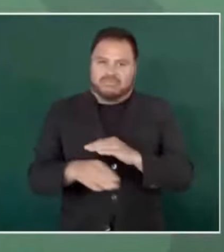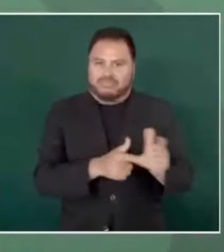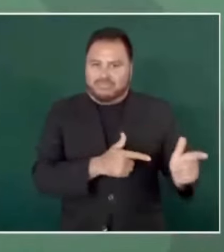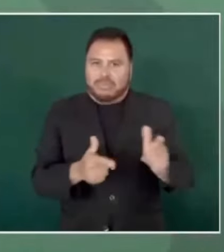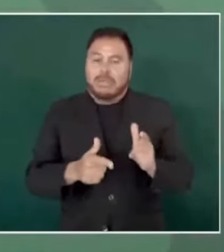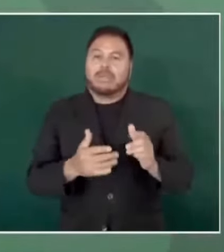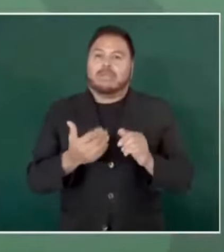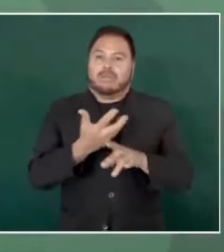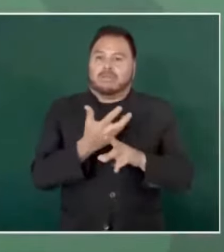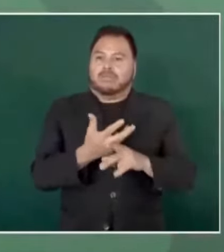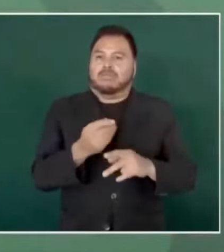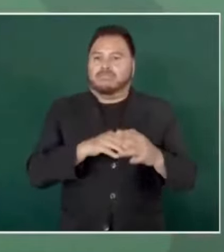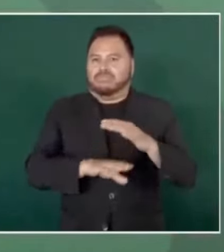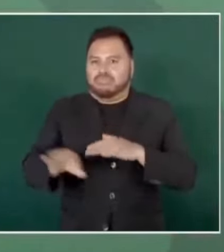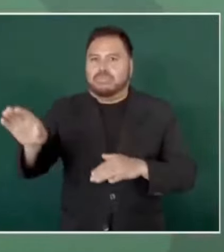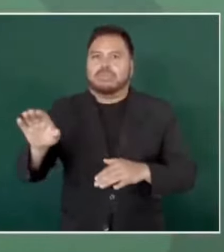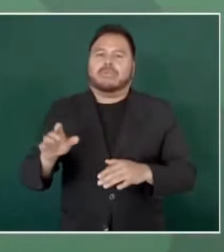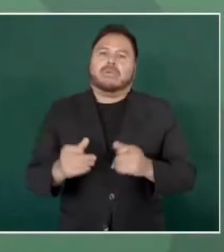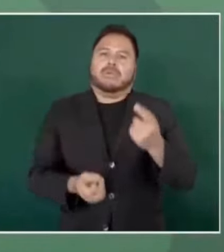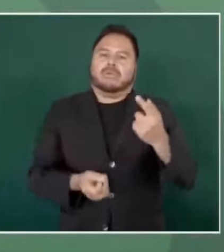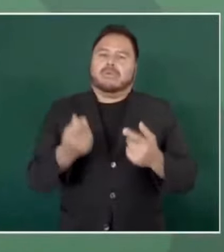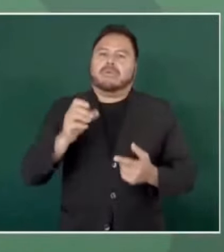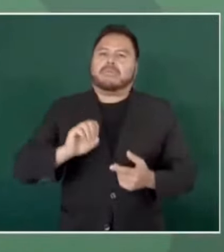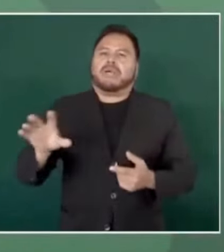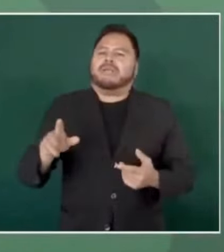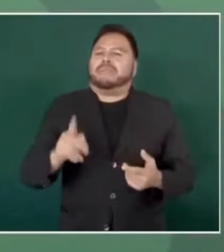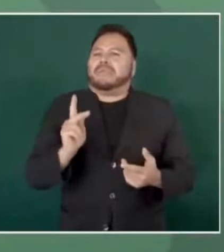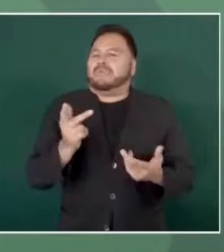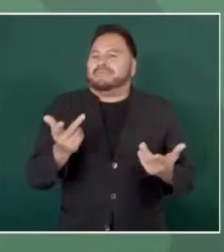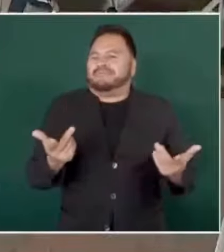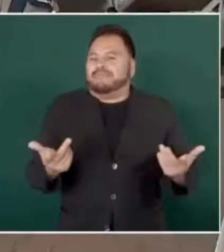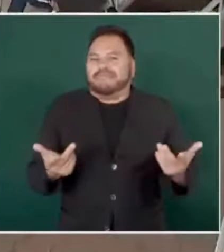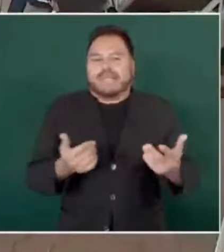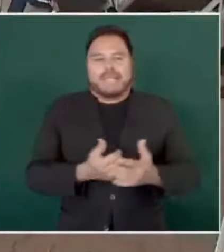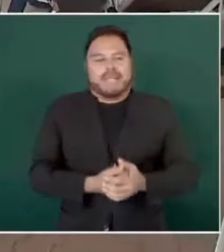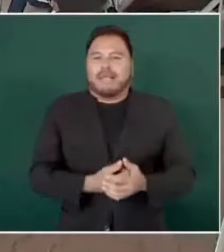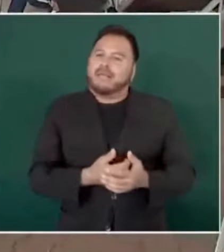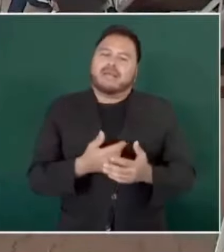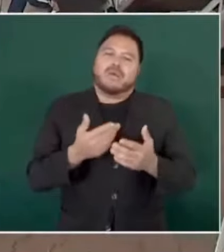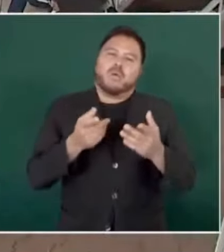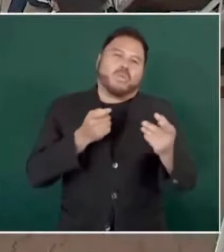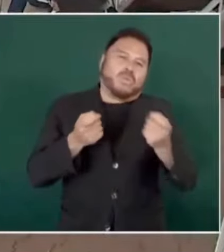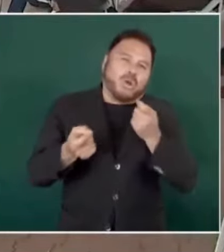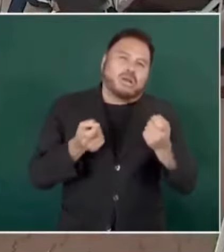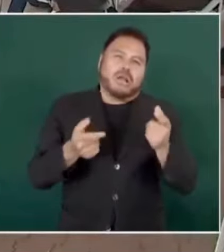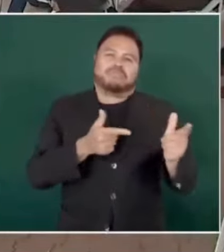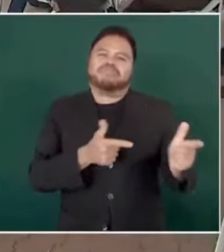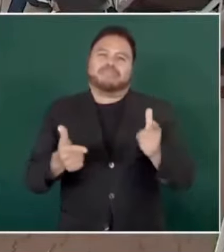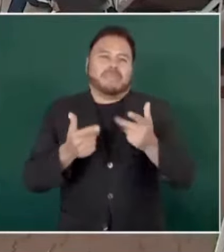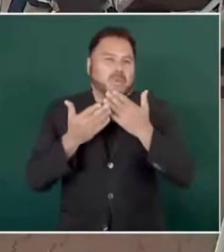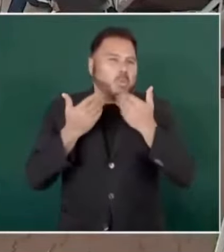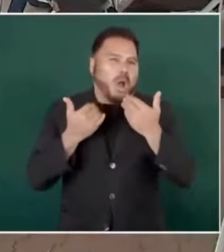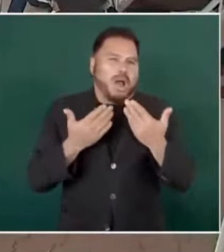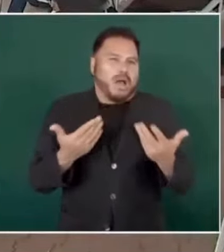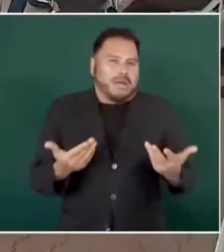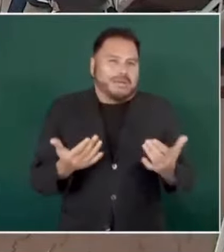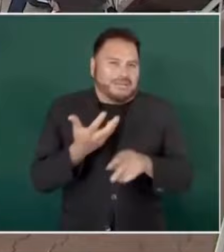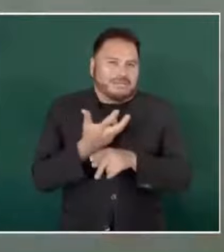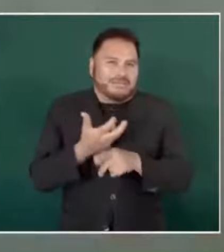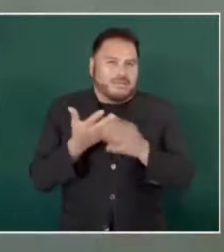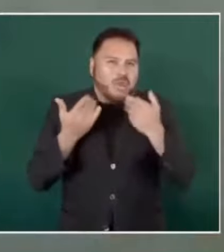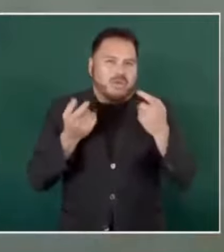Estados Unidos y no hay ningún control en Estados Unidos.